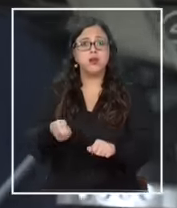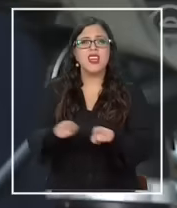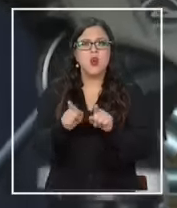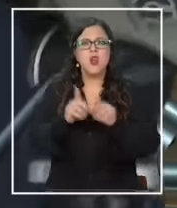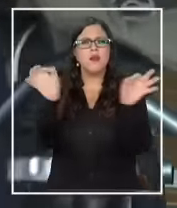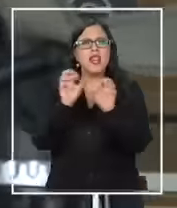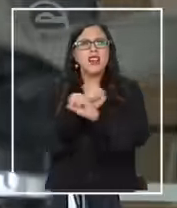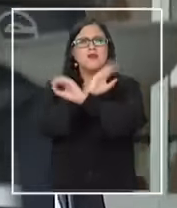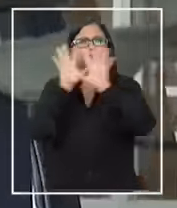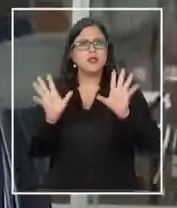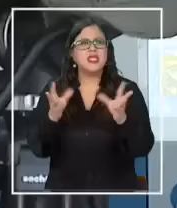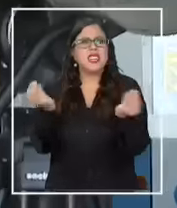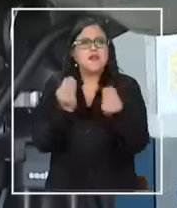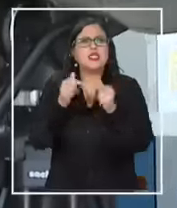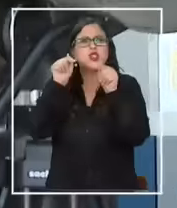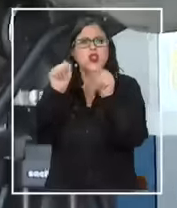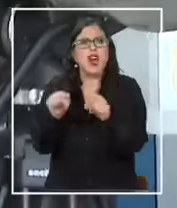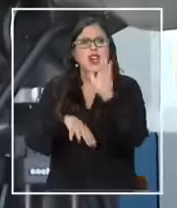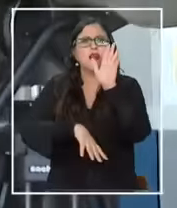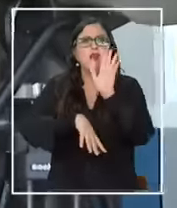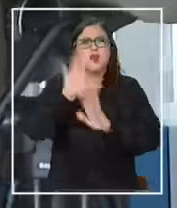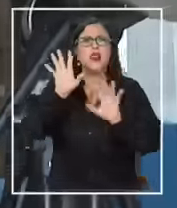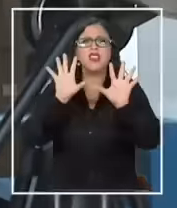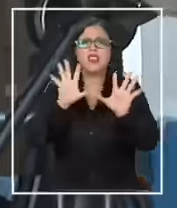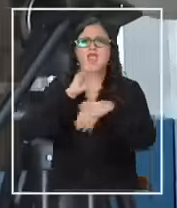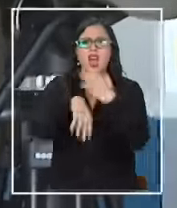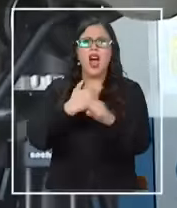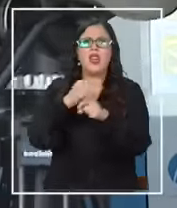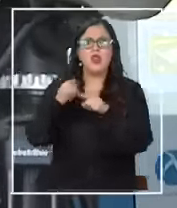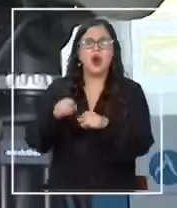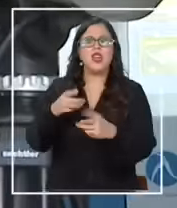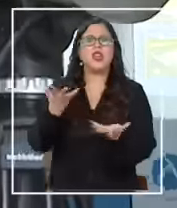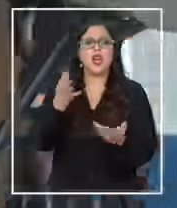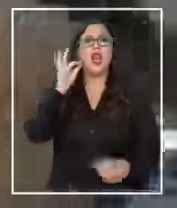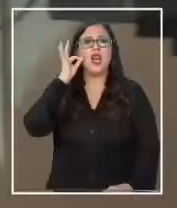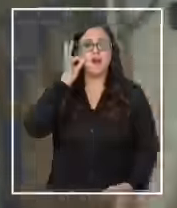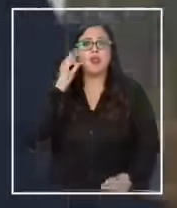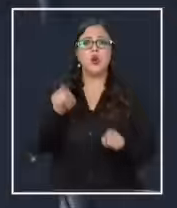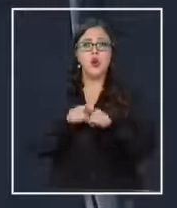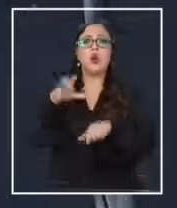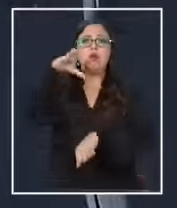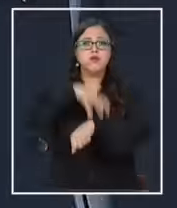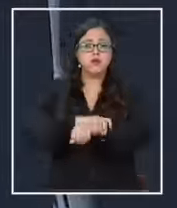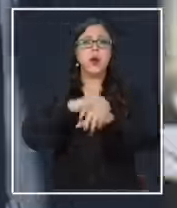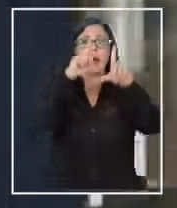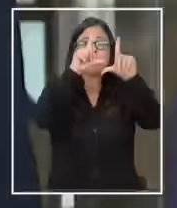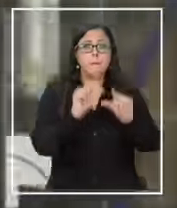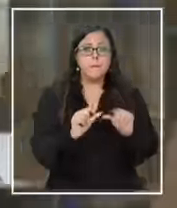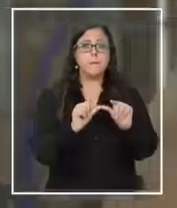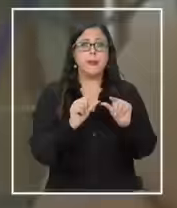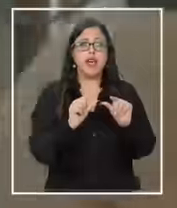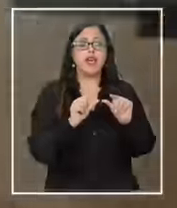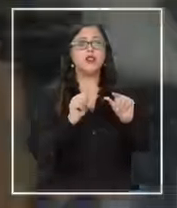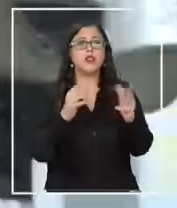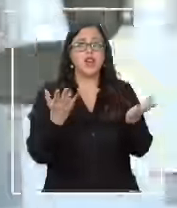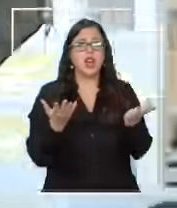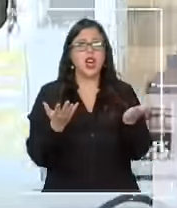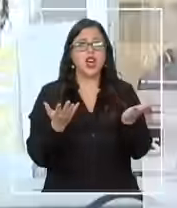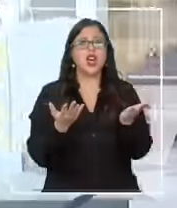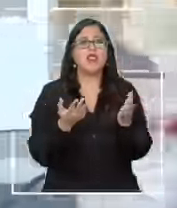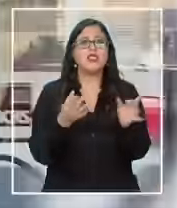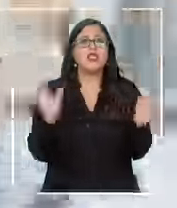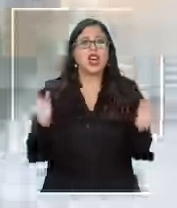qué ocurrió durante más de una década en Vitacura. Para todos ellos se decretaron medidas cautelares menos gravosas, como arresto domiciliario